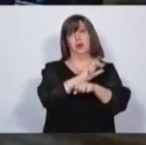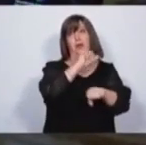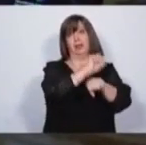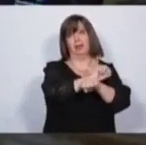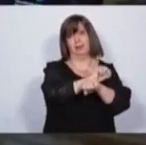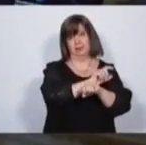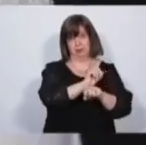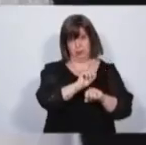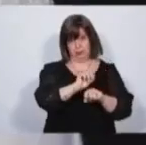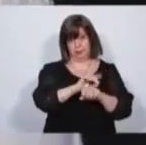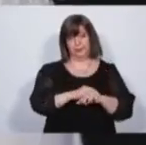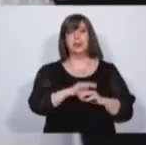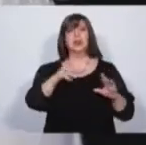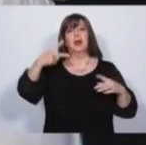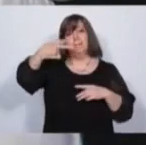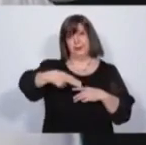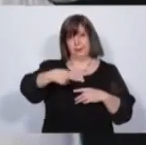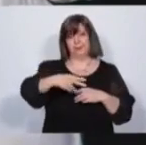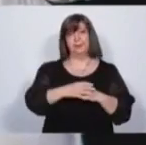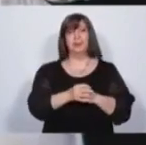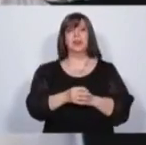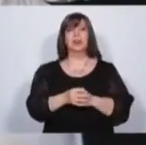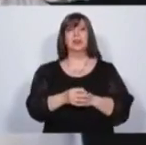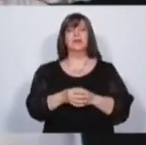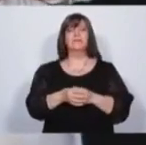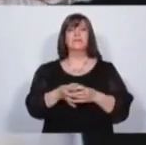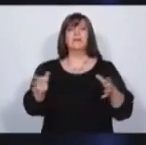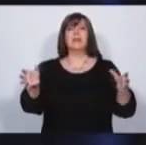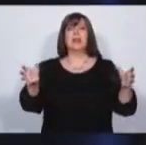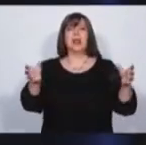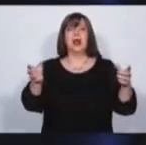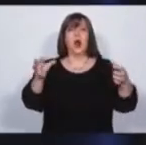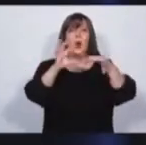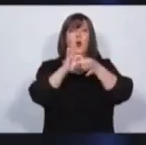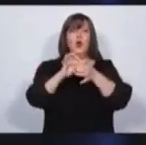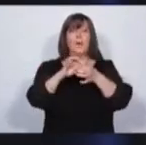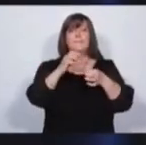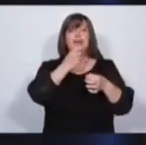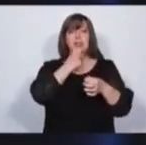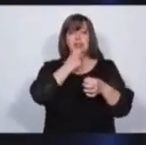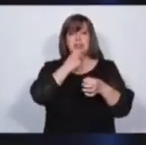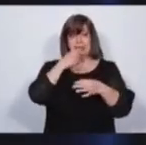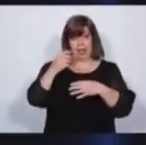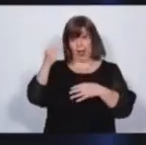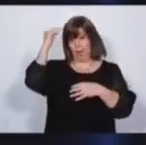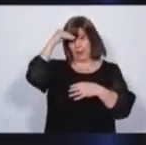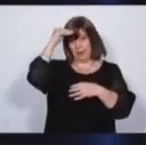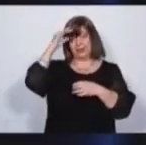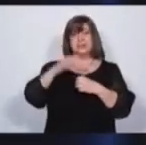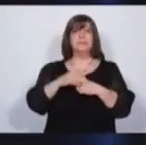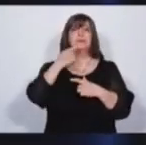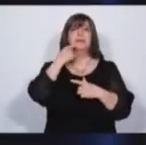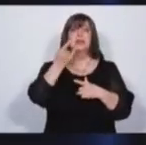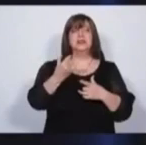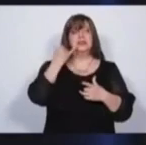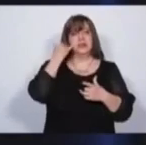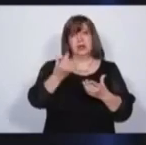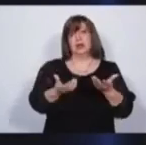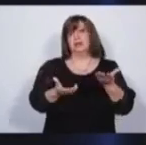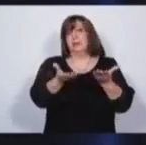Es el momento de la Unión Mendocina-Omar de Marchi. Bueno, sin justicia independiente no hay justicia.